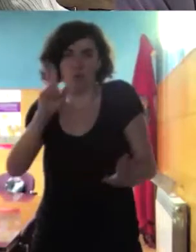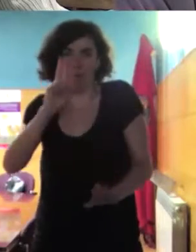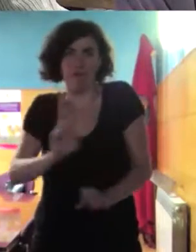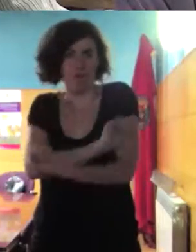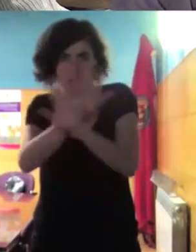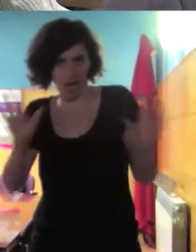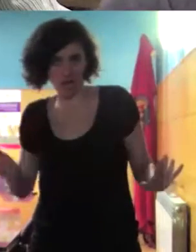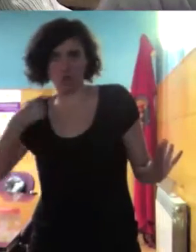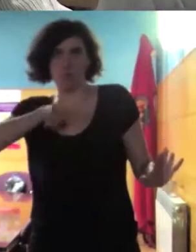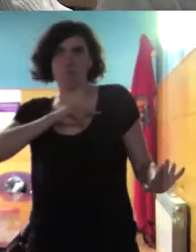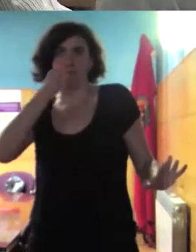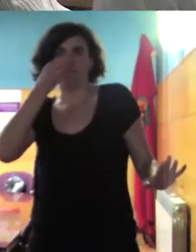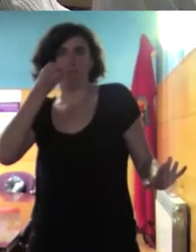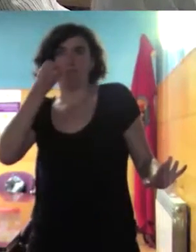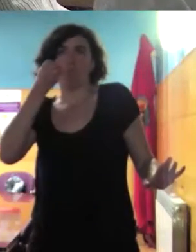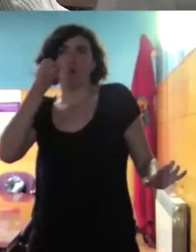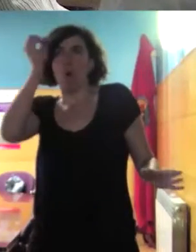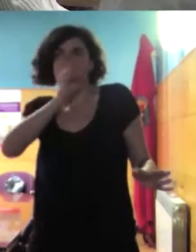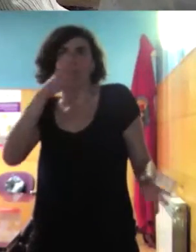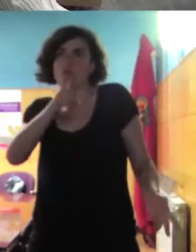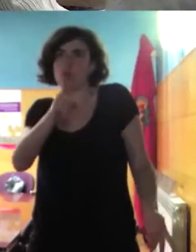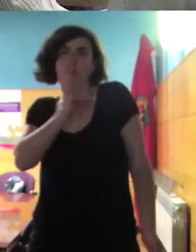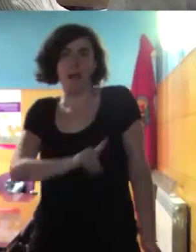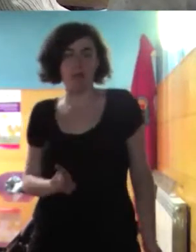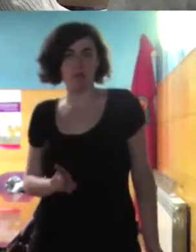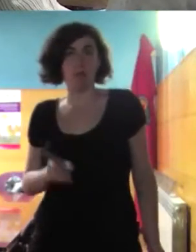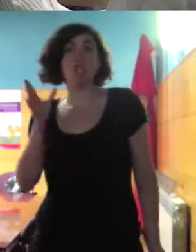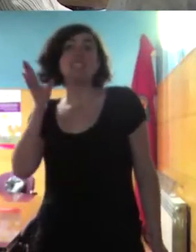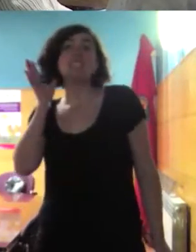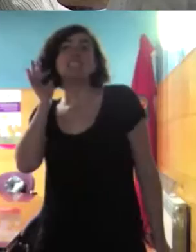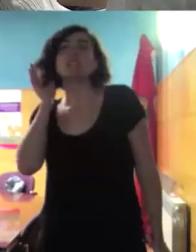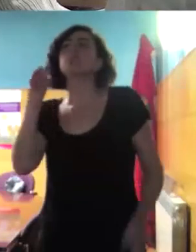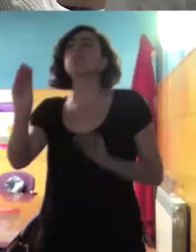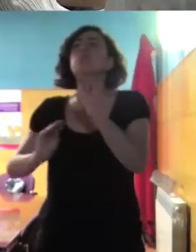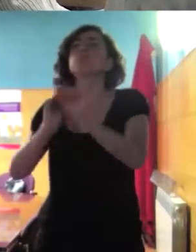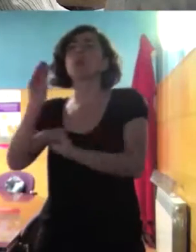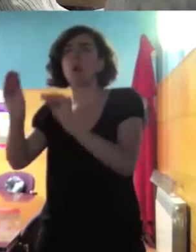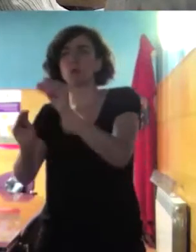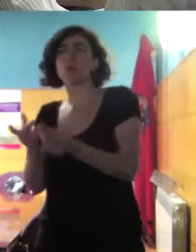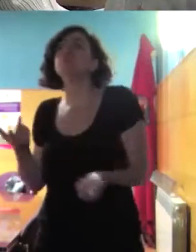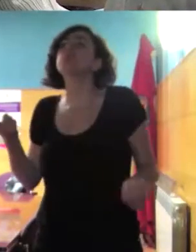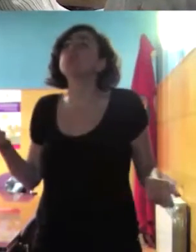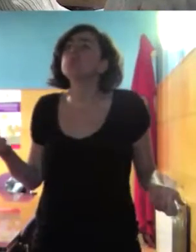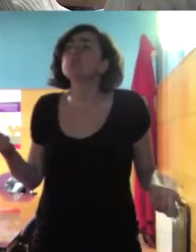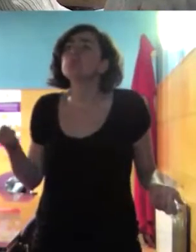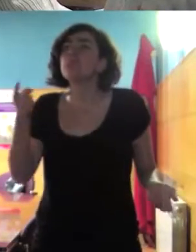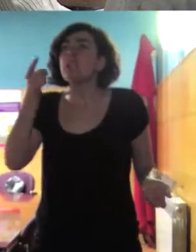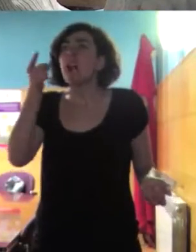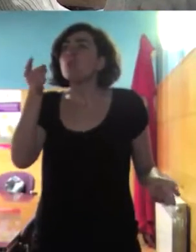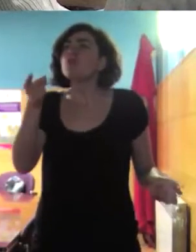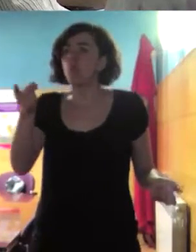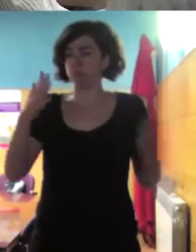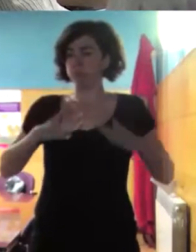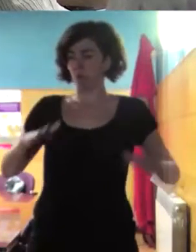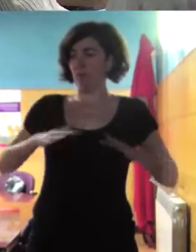parece mal entonces seguramente a las chicas esas si les preguntas muchas dirán que ellas van así vestidas a jugar porque quieren